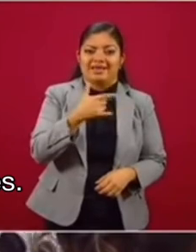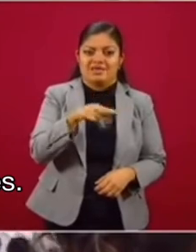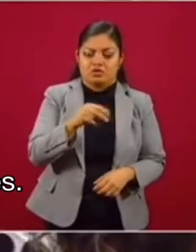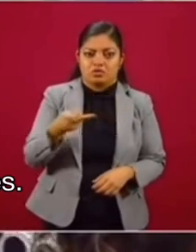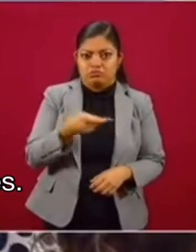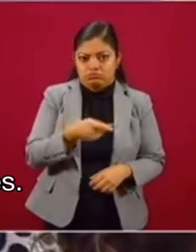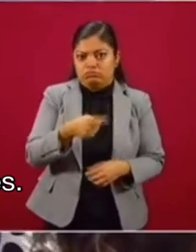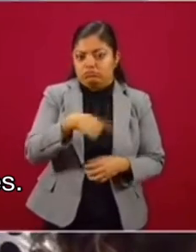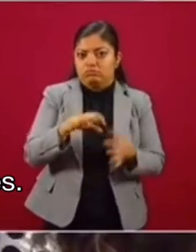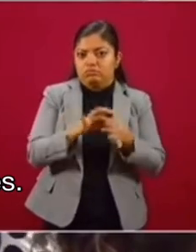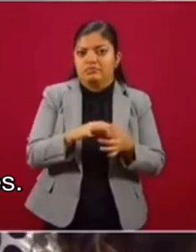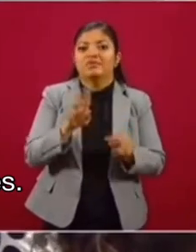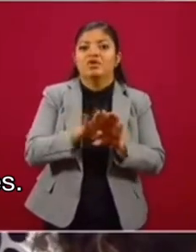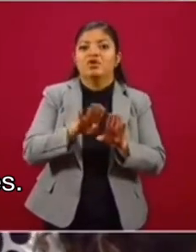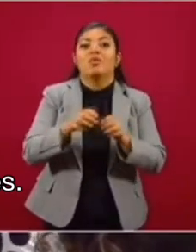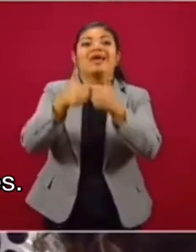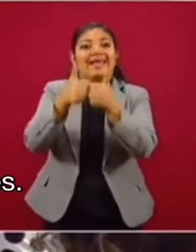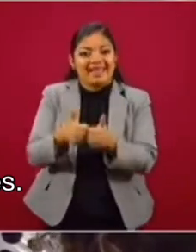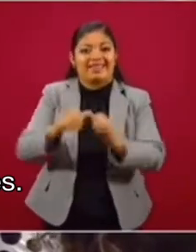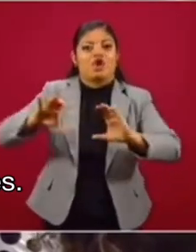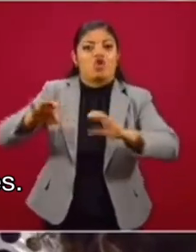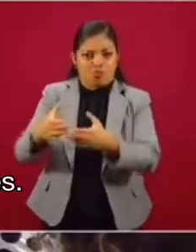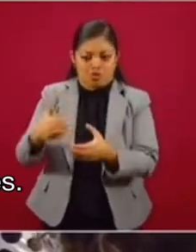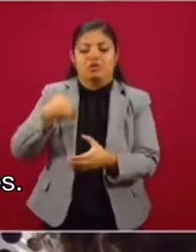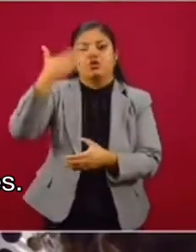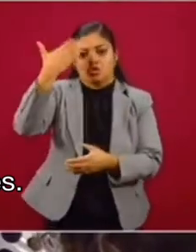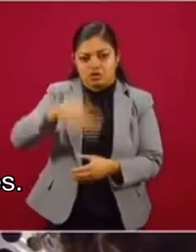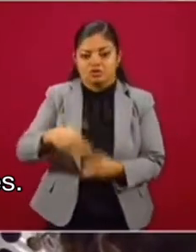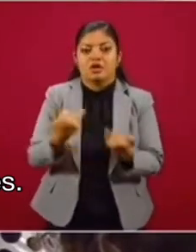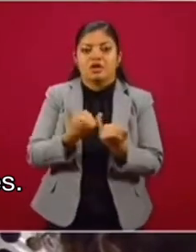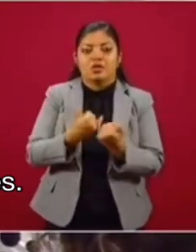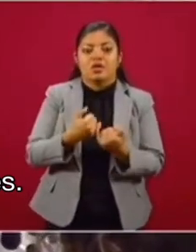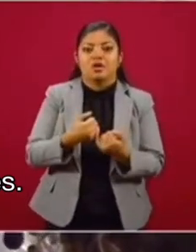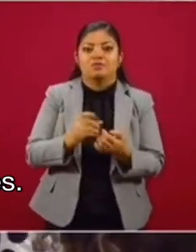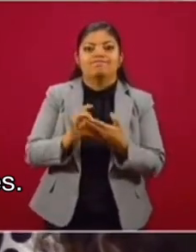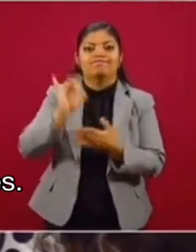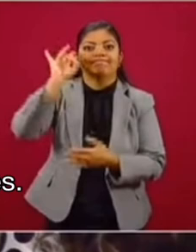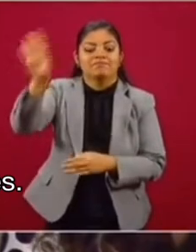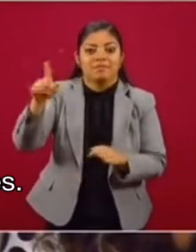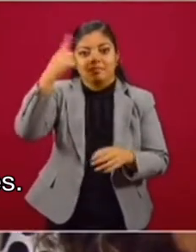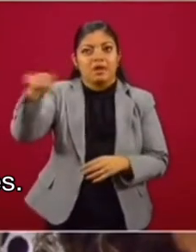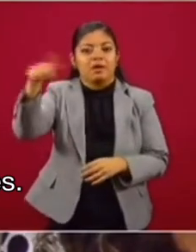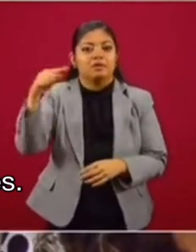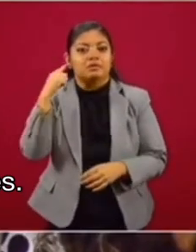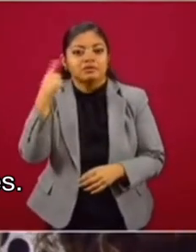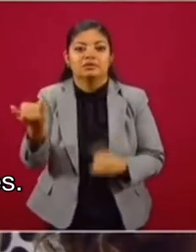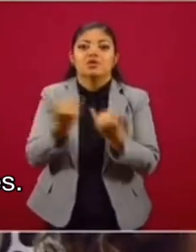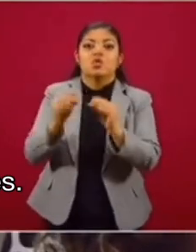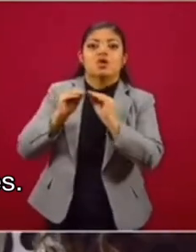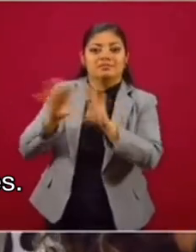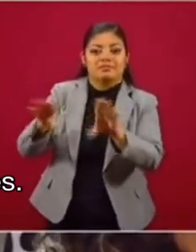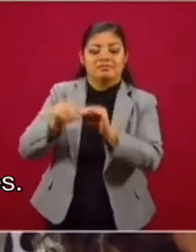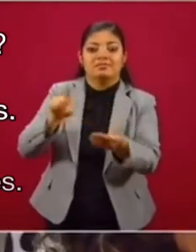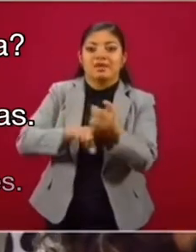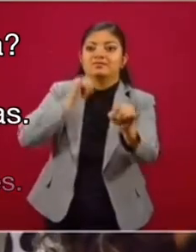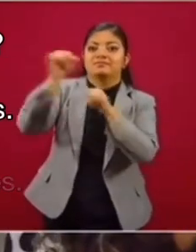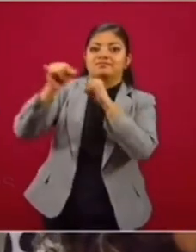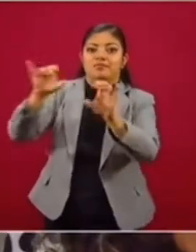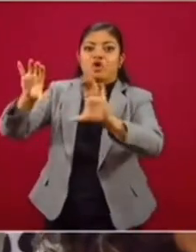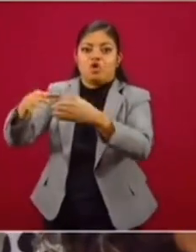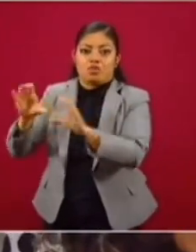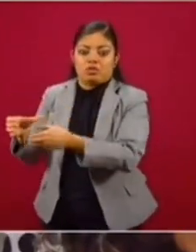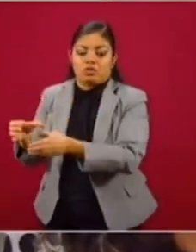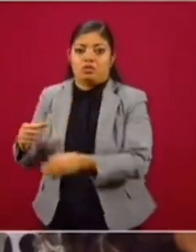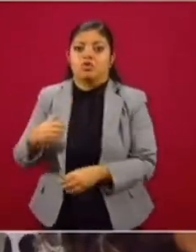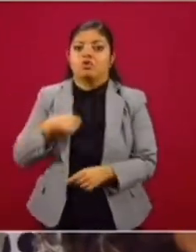esta campaña de Quédate en tu comunidad y se están haciendo audios y material de difusión para informar a las comunidades. Pero